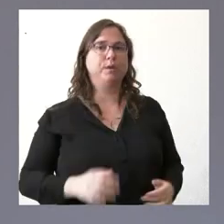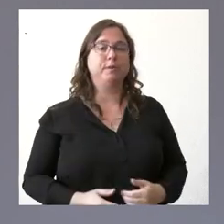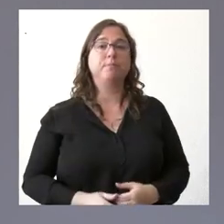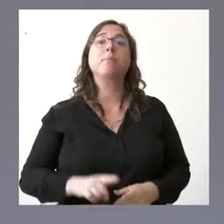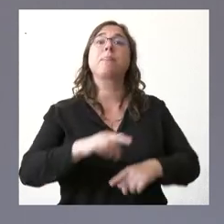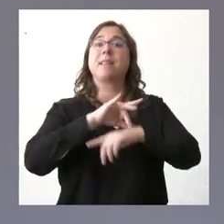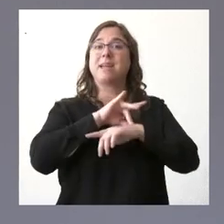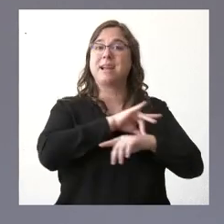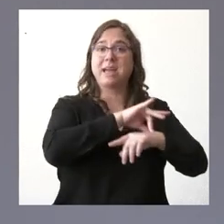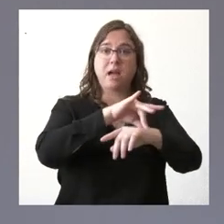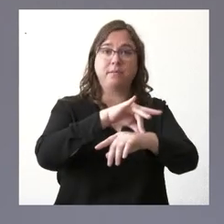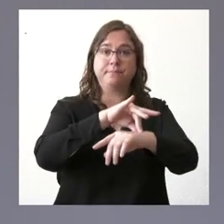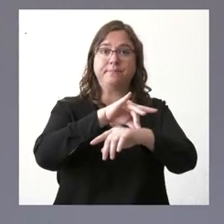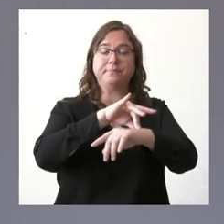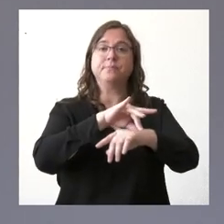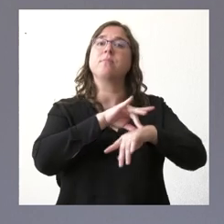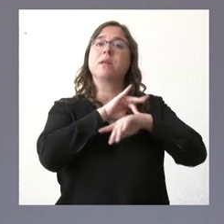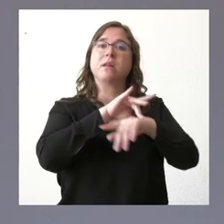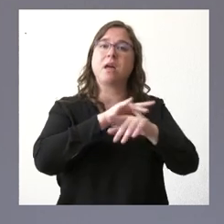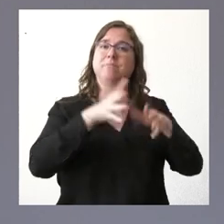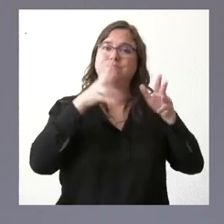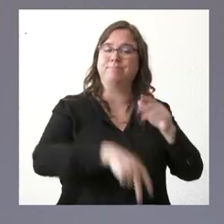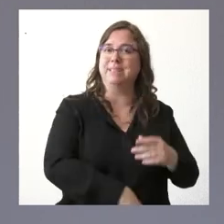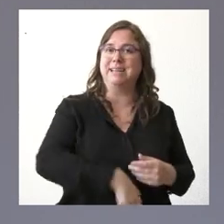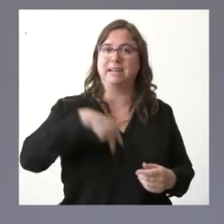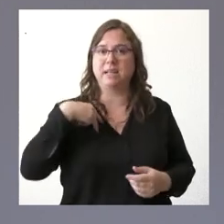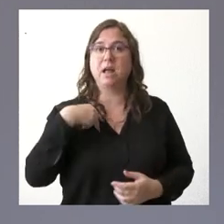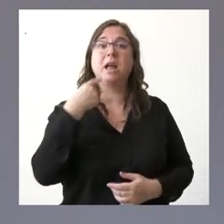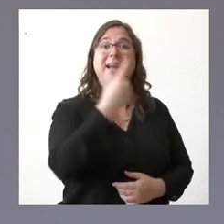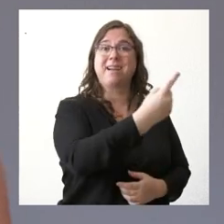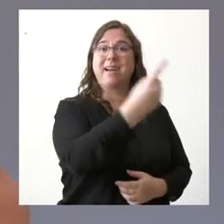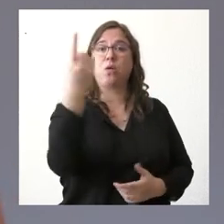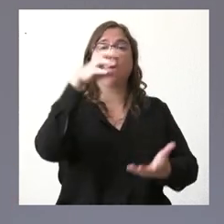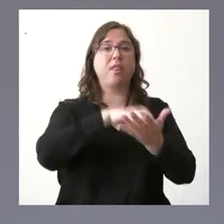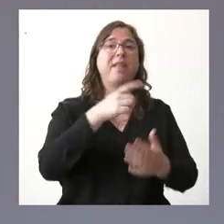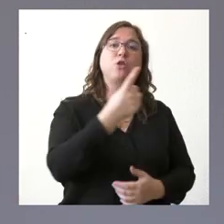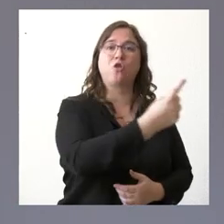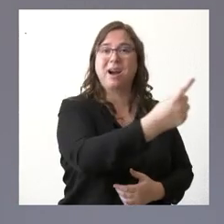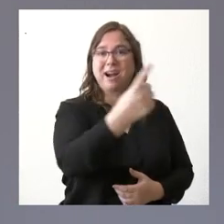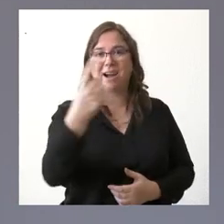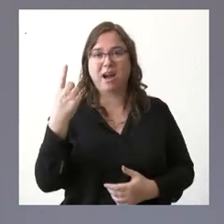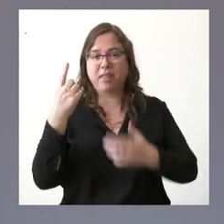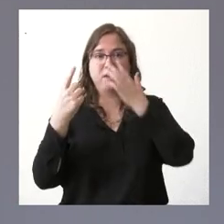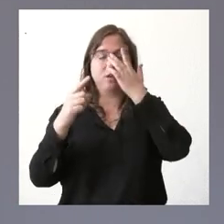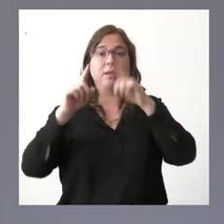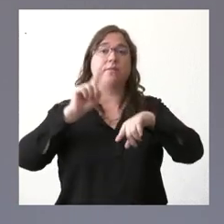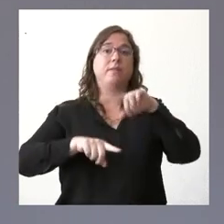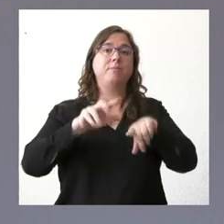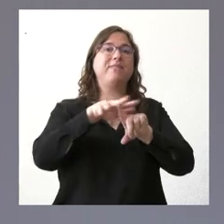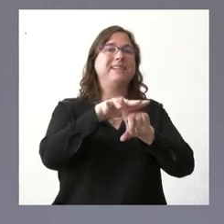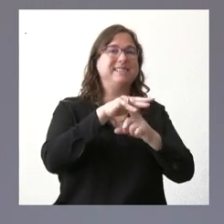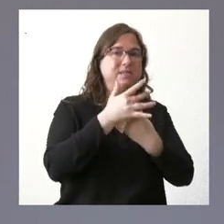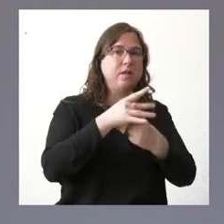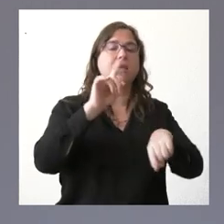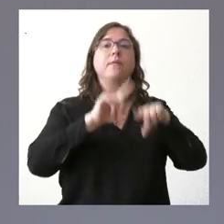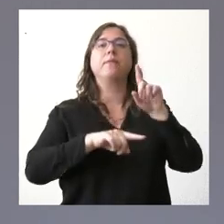la guía de recomendaciones generales cada uno de los centros en función de la situación de los mismos del